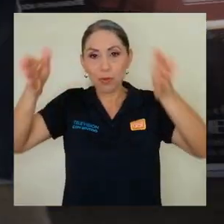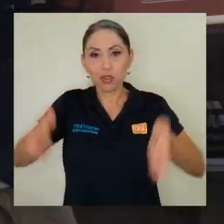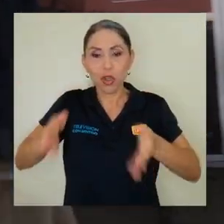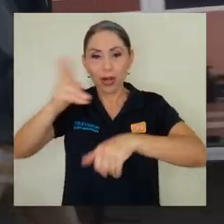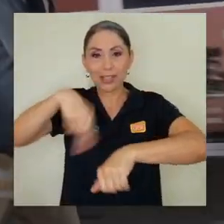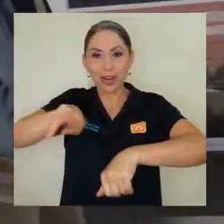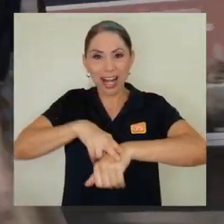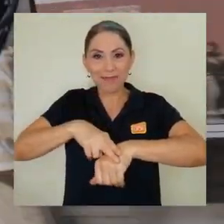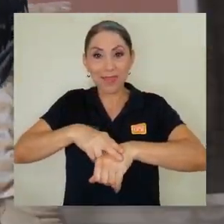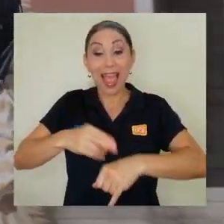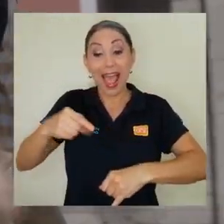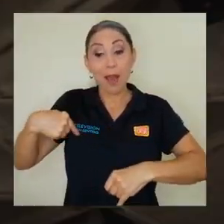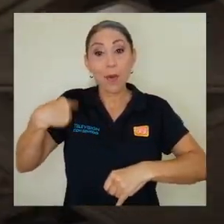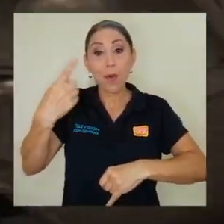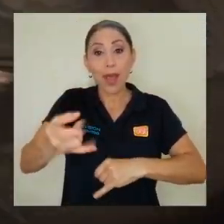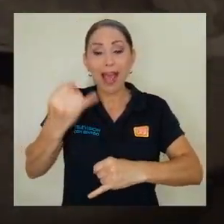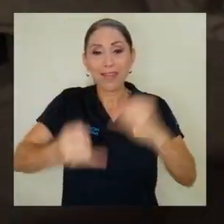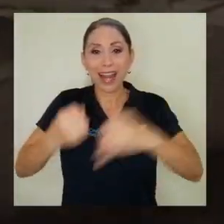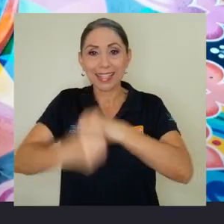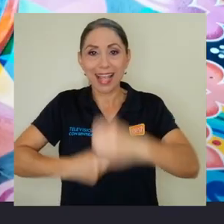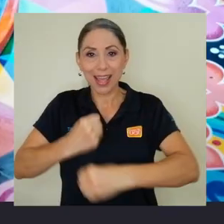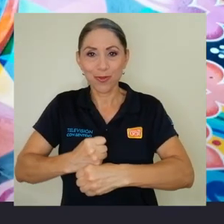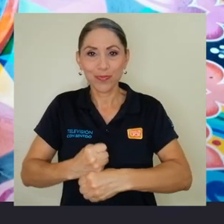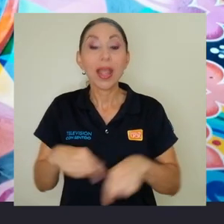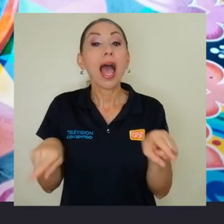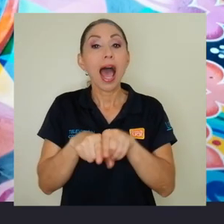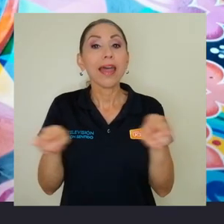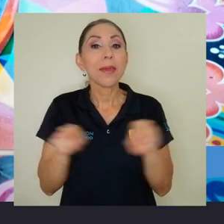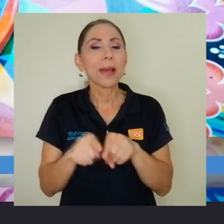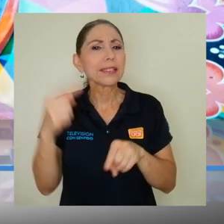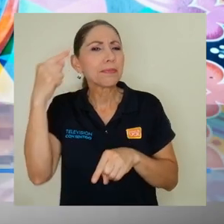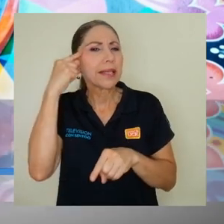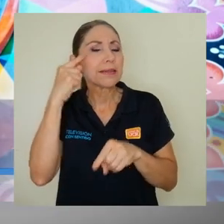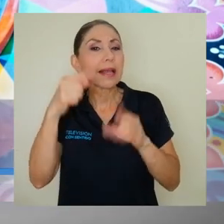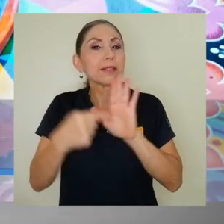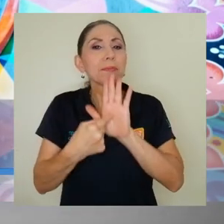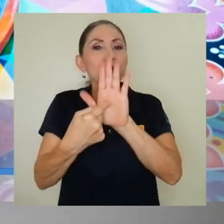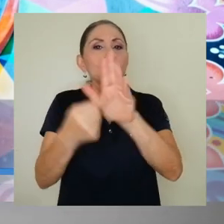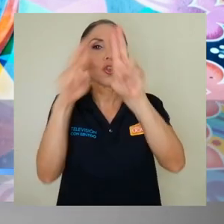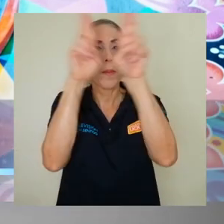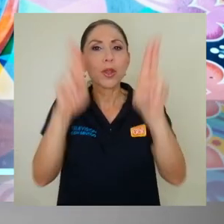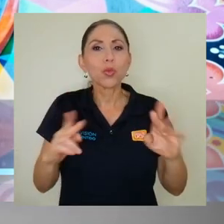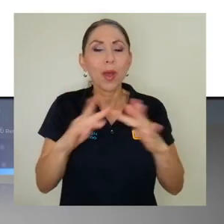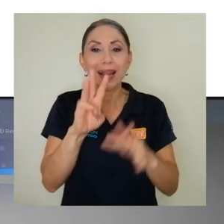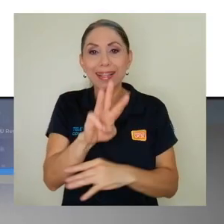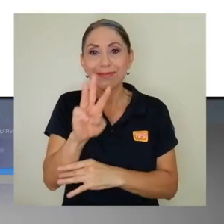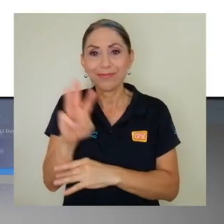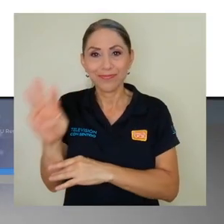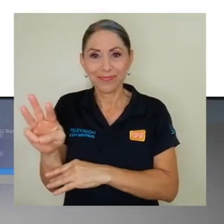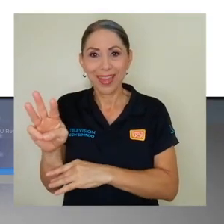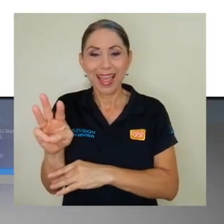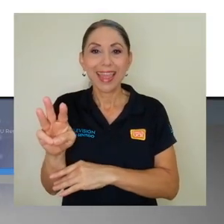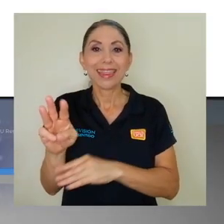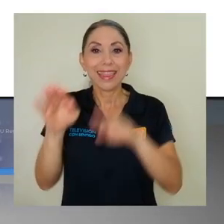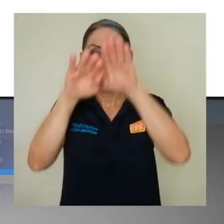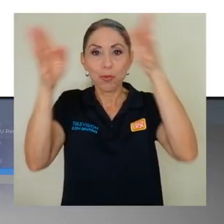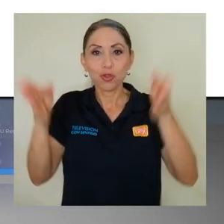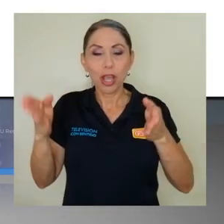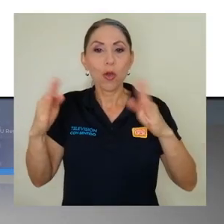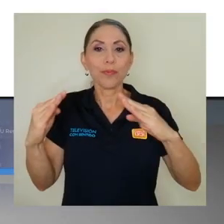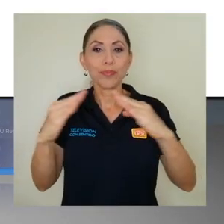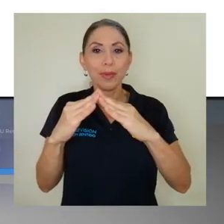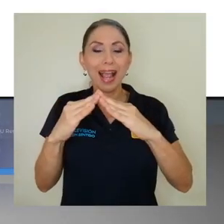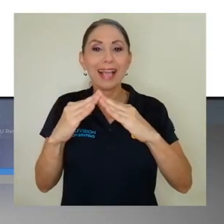respectivamente a finales de este año. Además, se planea una exposición virtual en el sitio web del Museo Casa del Bollero